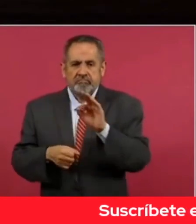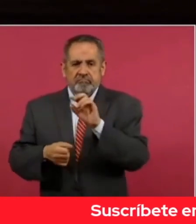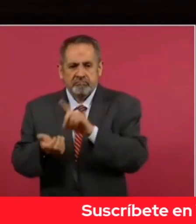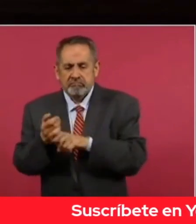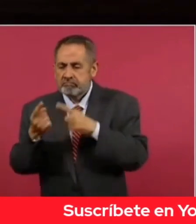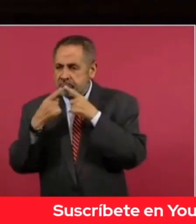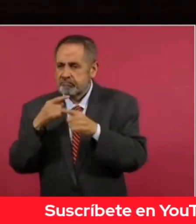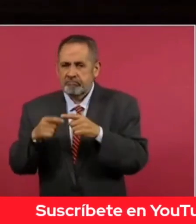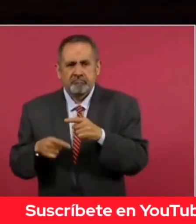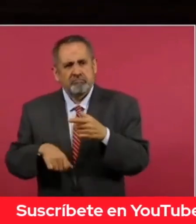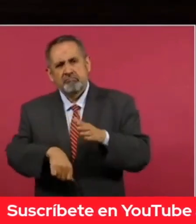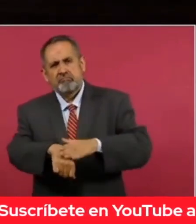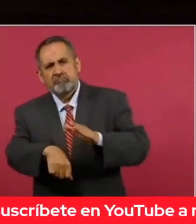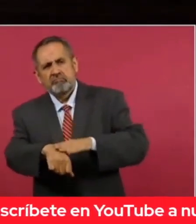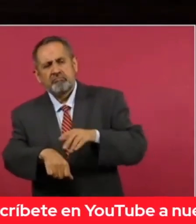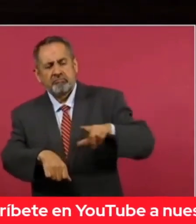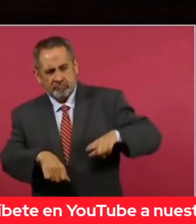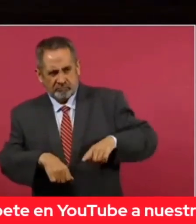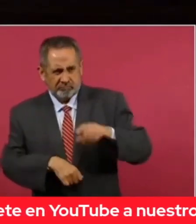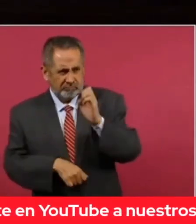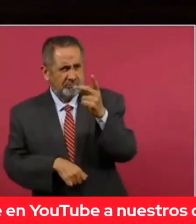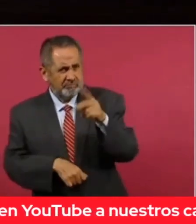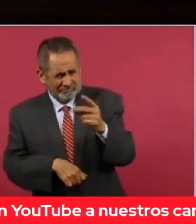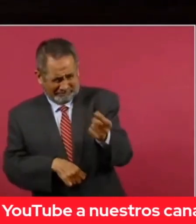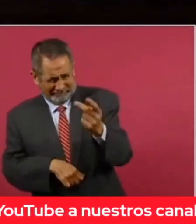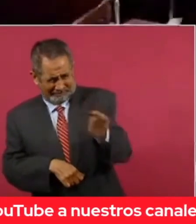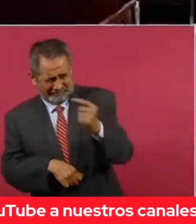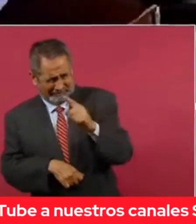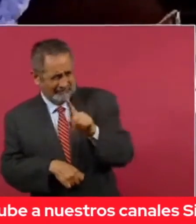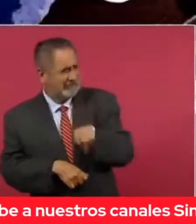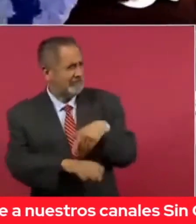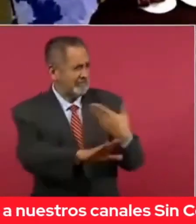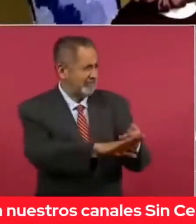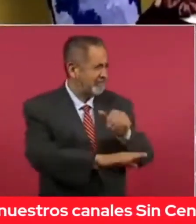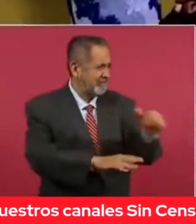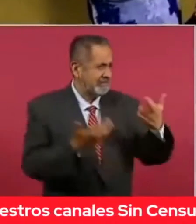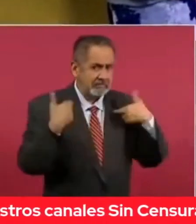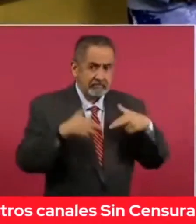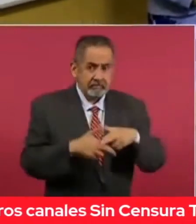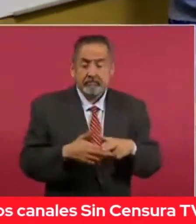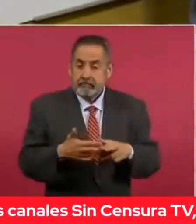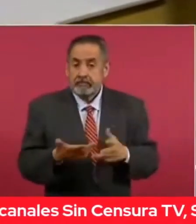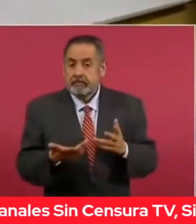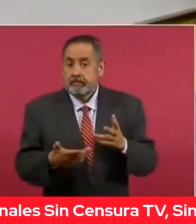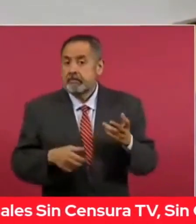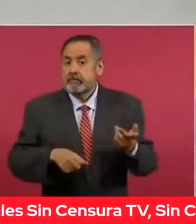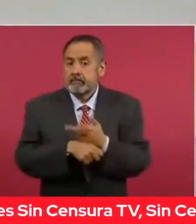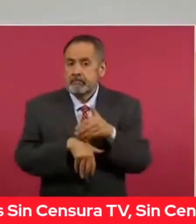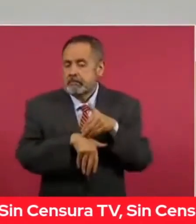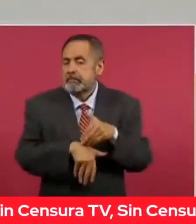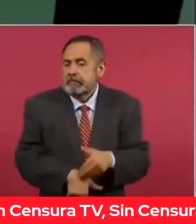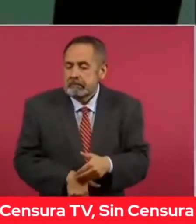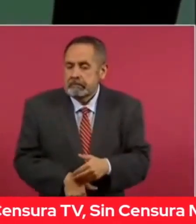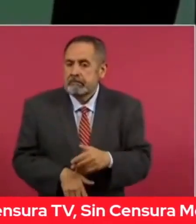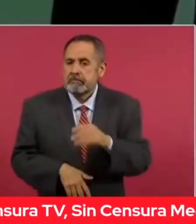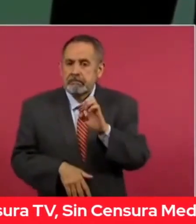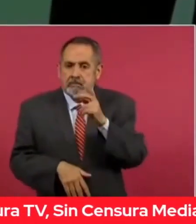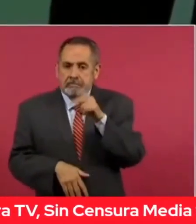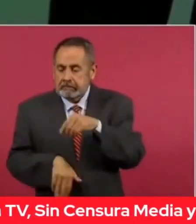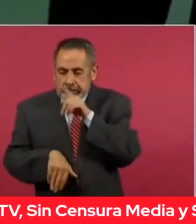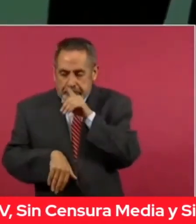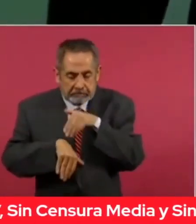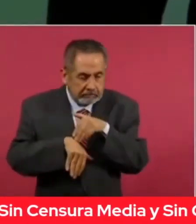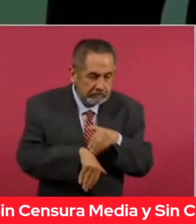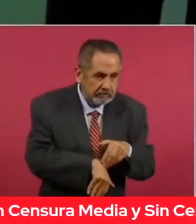gobierno de Peña a reprimir al magisterio lo que efectivamente ocurrió y dejó